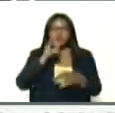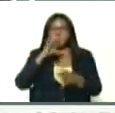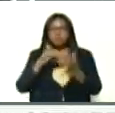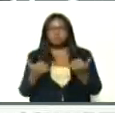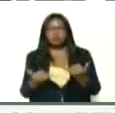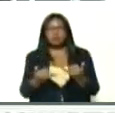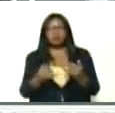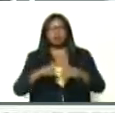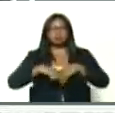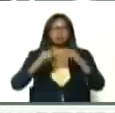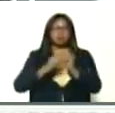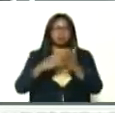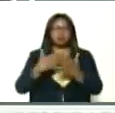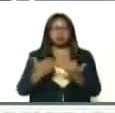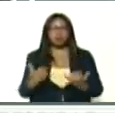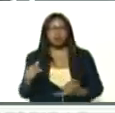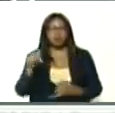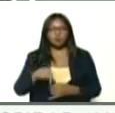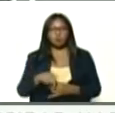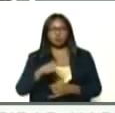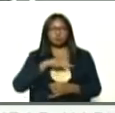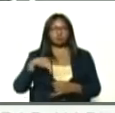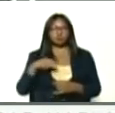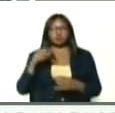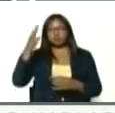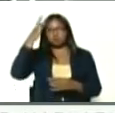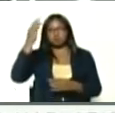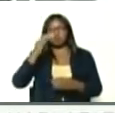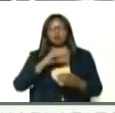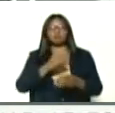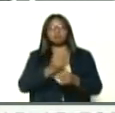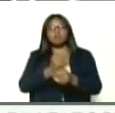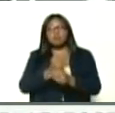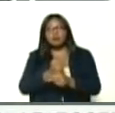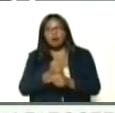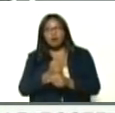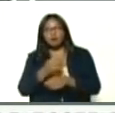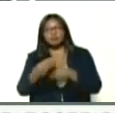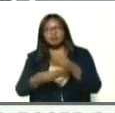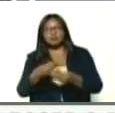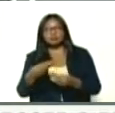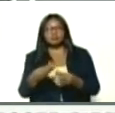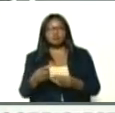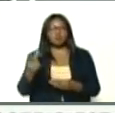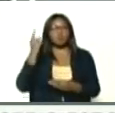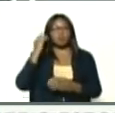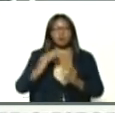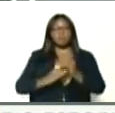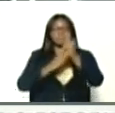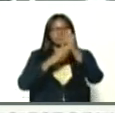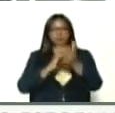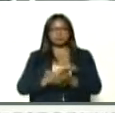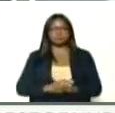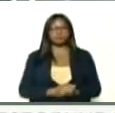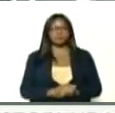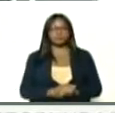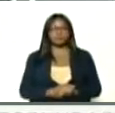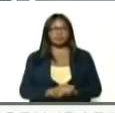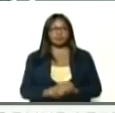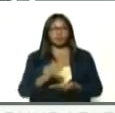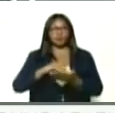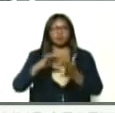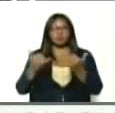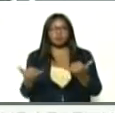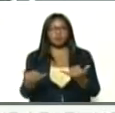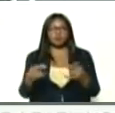estado de Anzuate, y el día de hoy, gracias al consejo, legislativo, que está presidido, por una mujer, se ha instalado,